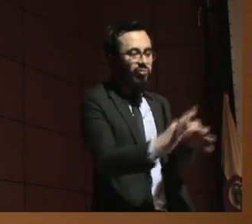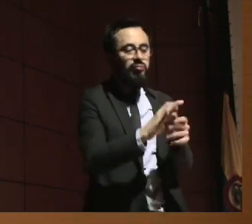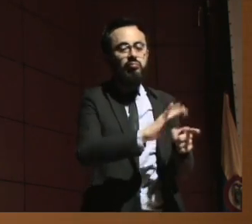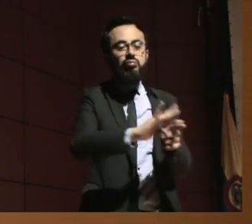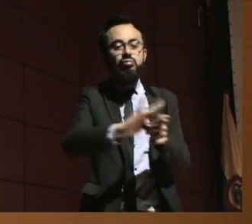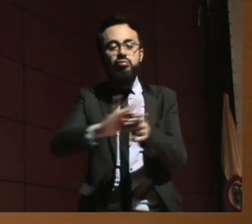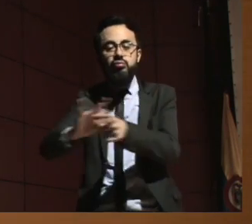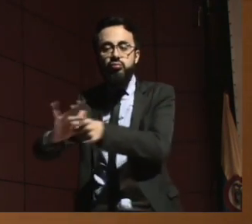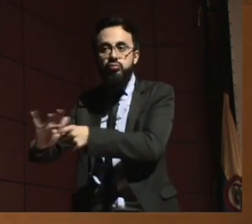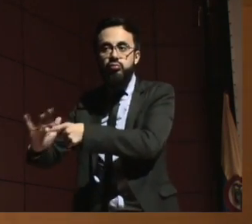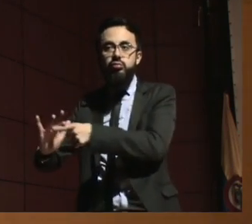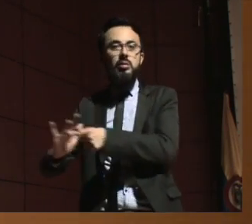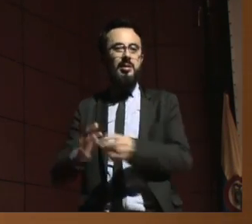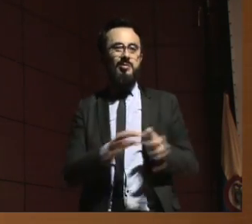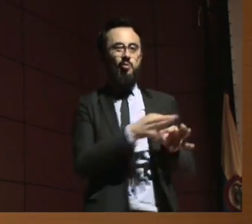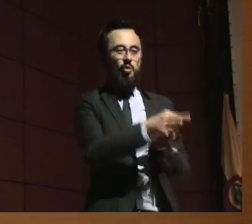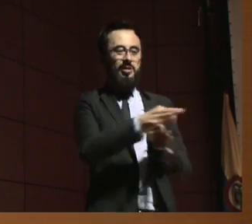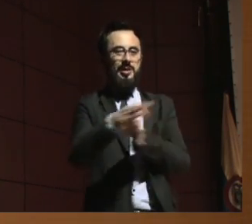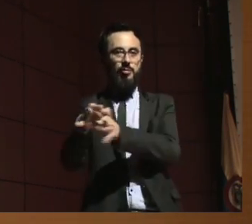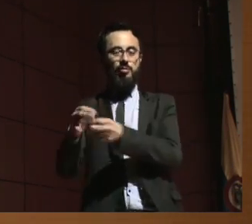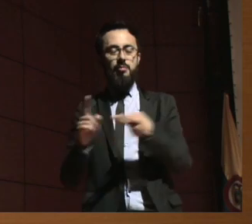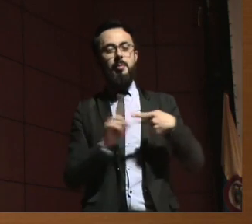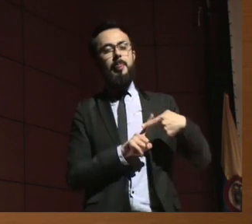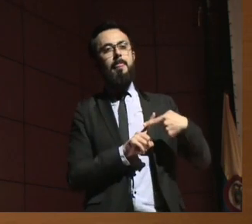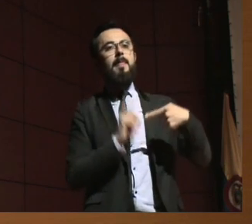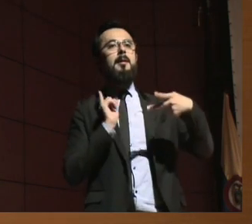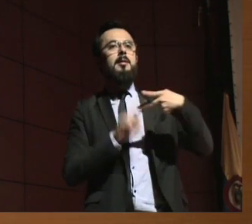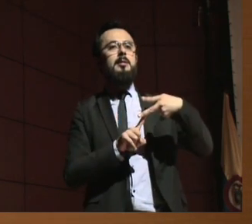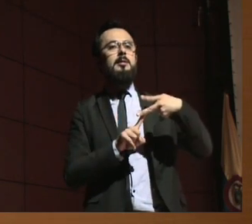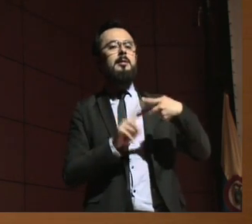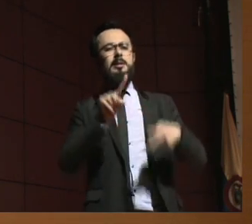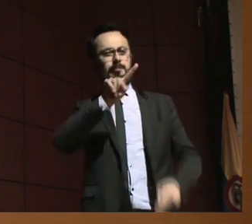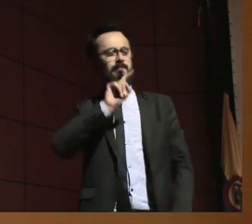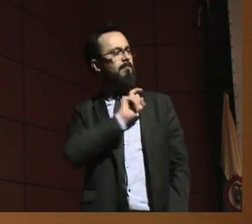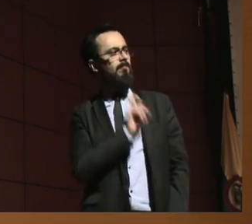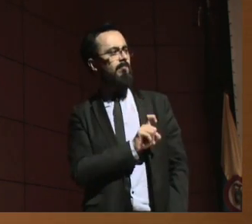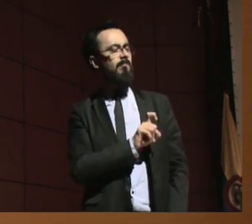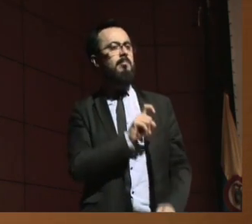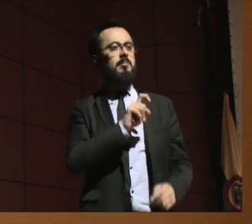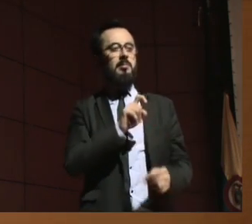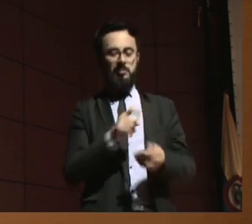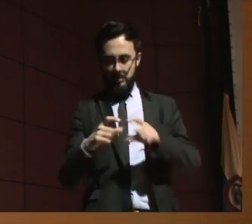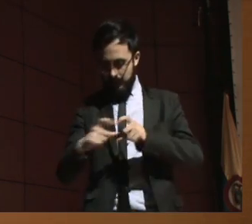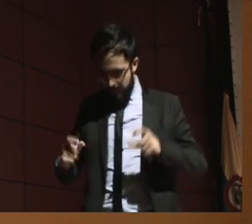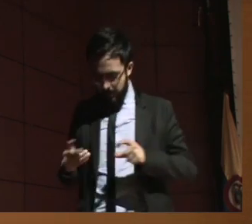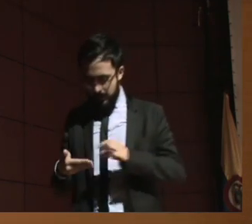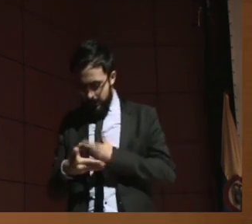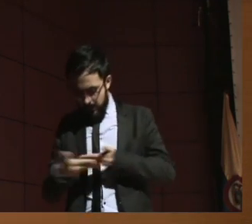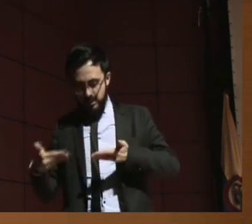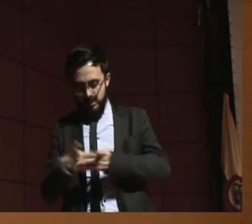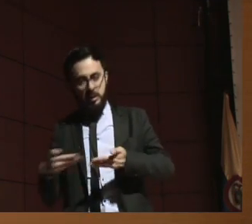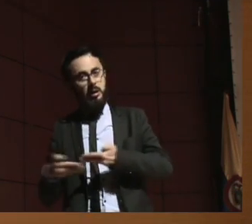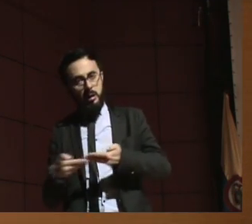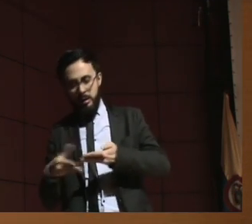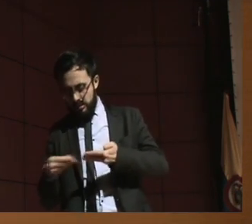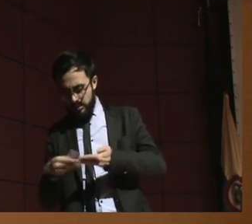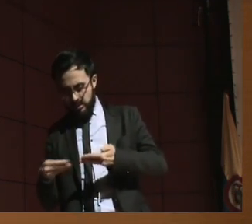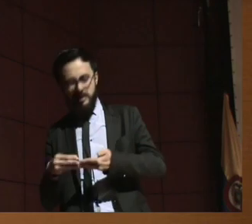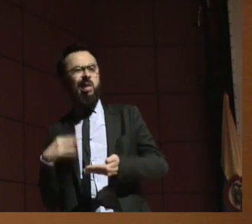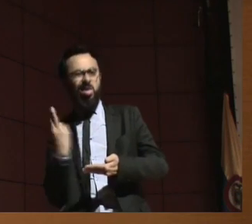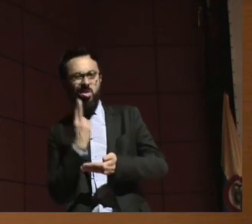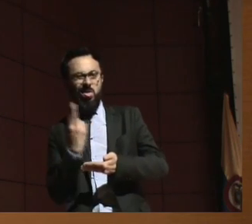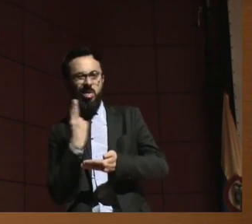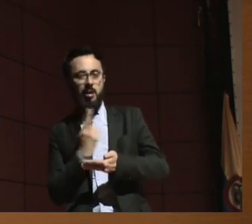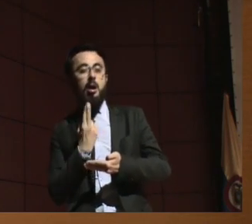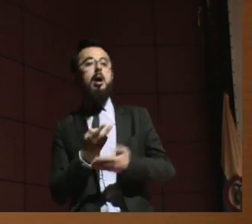Y la segunda, que digamos, es muy continua dentro de las preguntas, es cuál es el papel de las